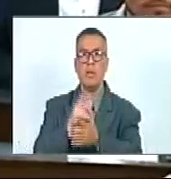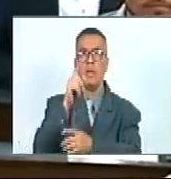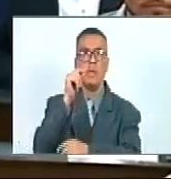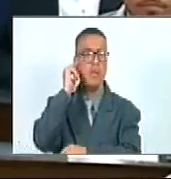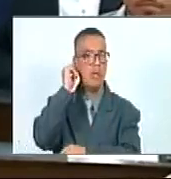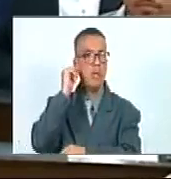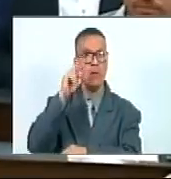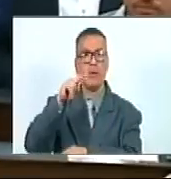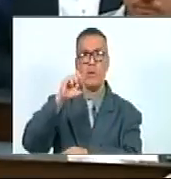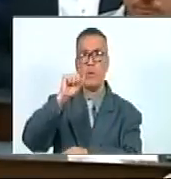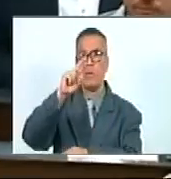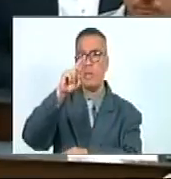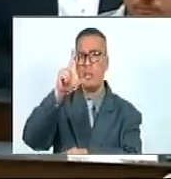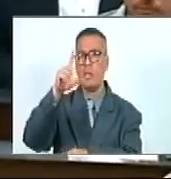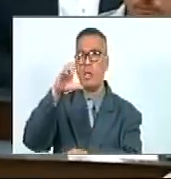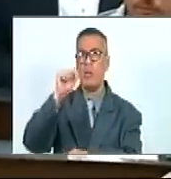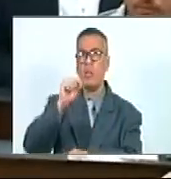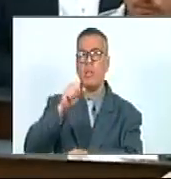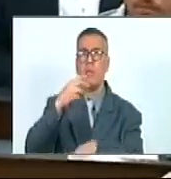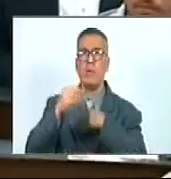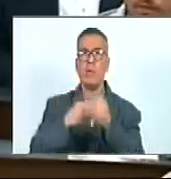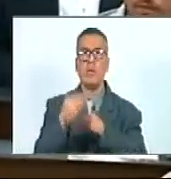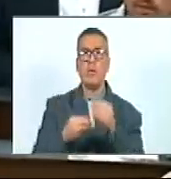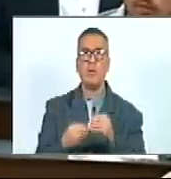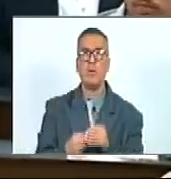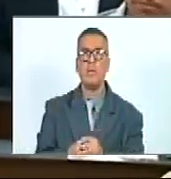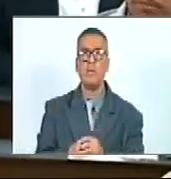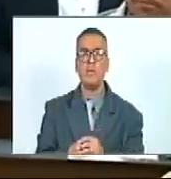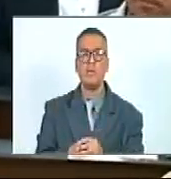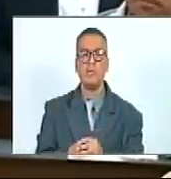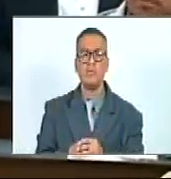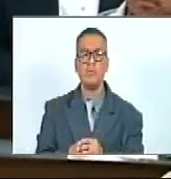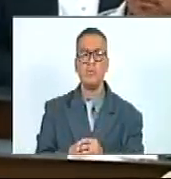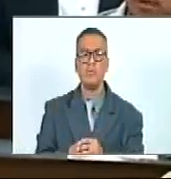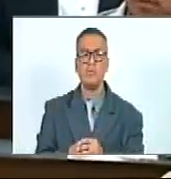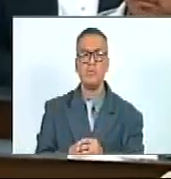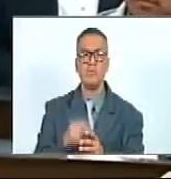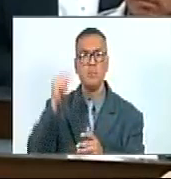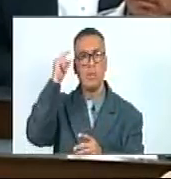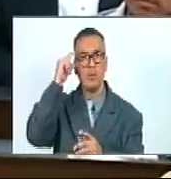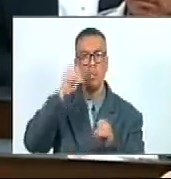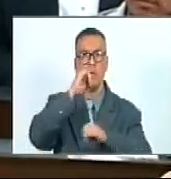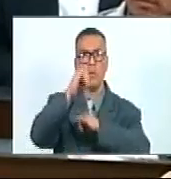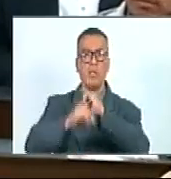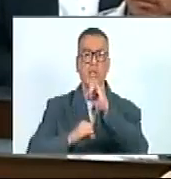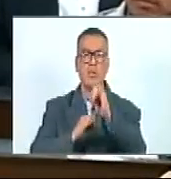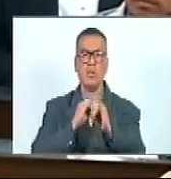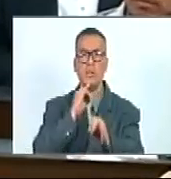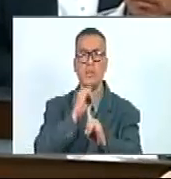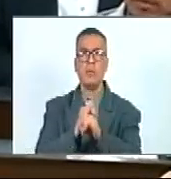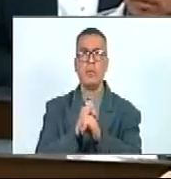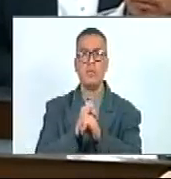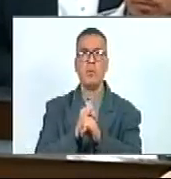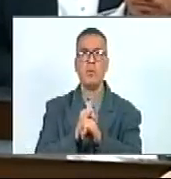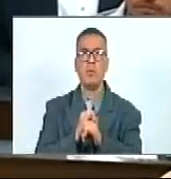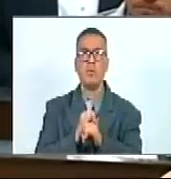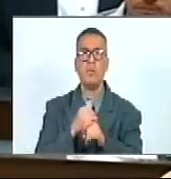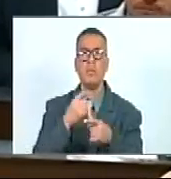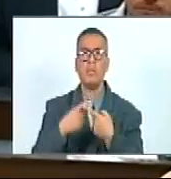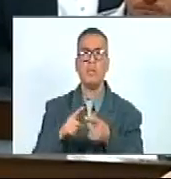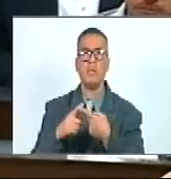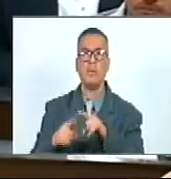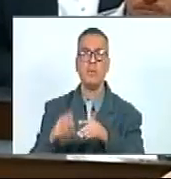Cariela Aray Con Motivo A La Conmemoración Del Día Internacional De La